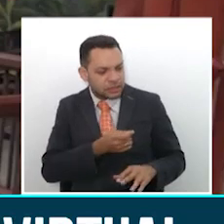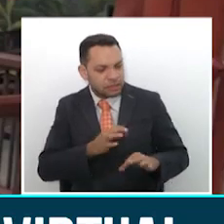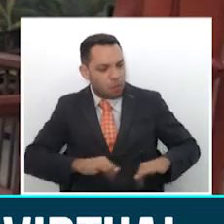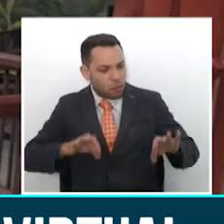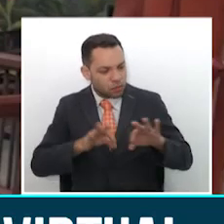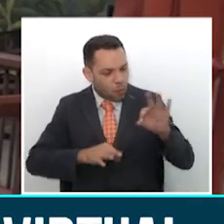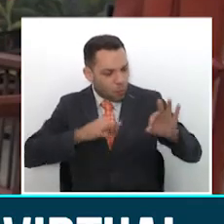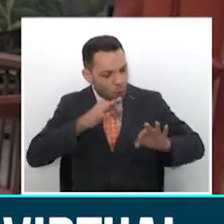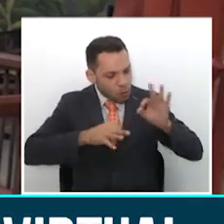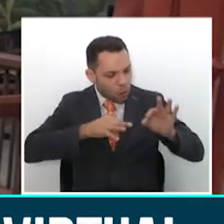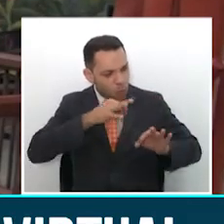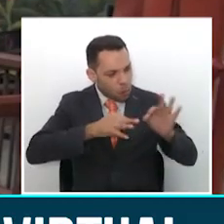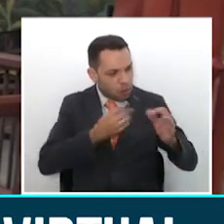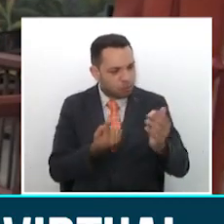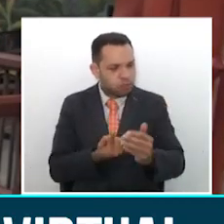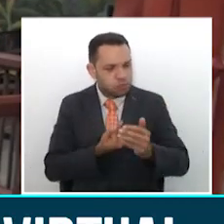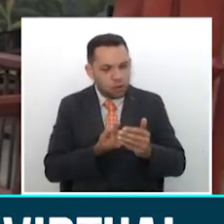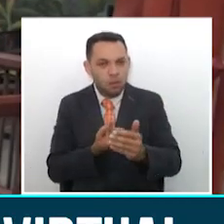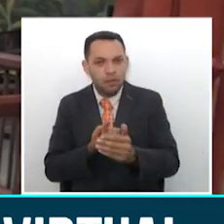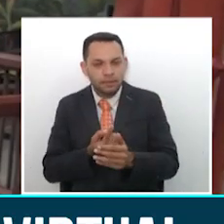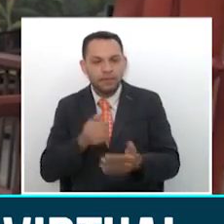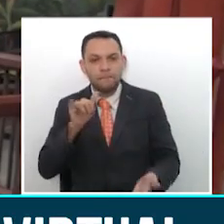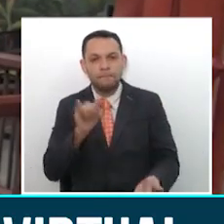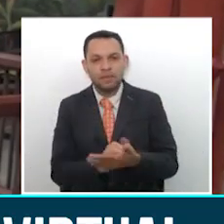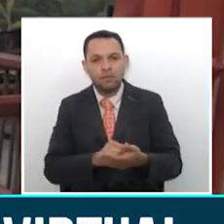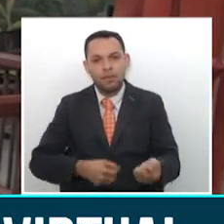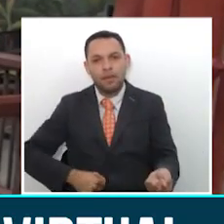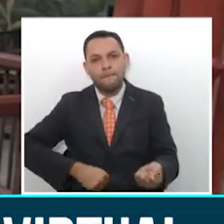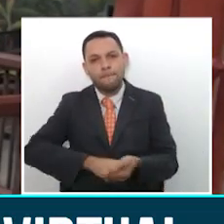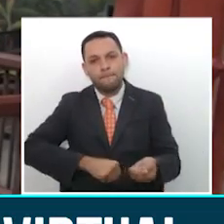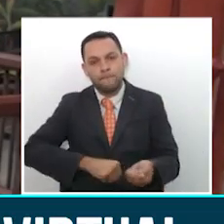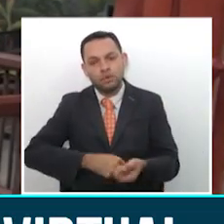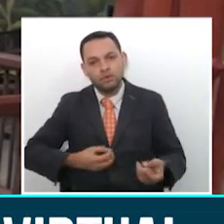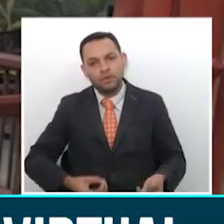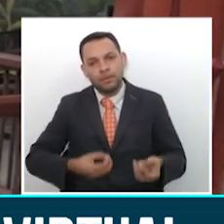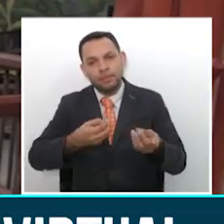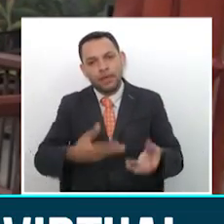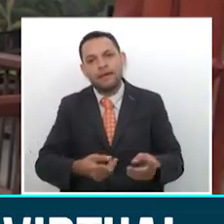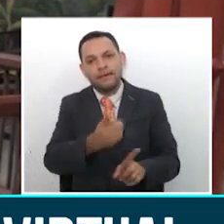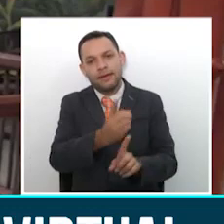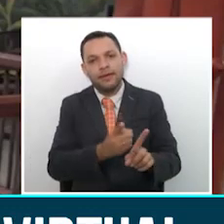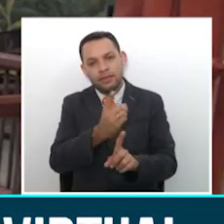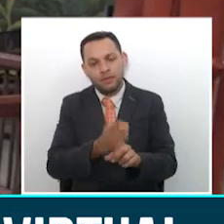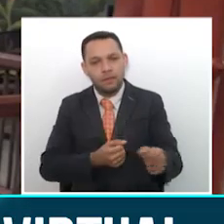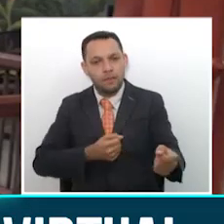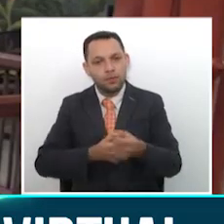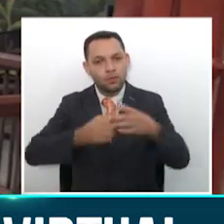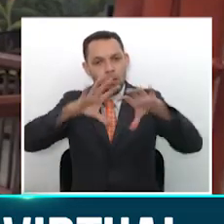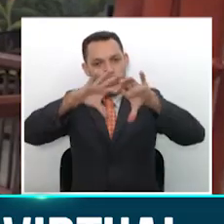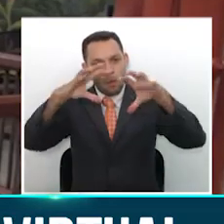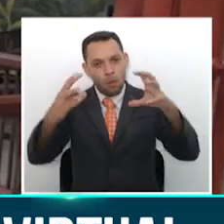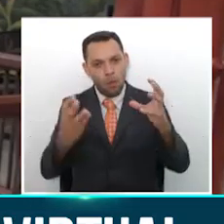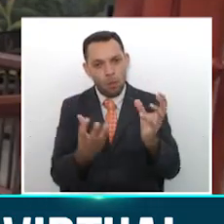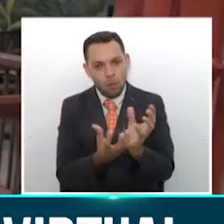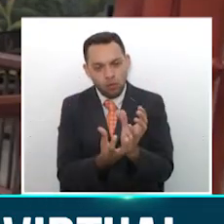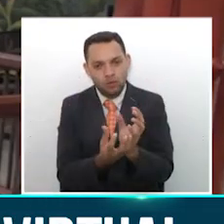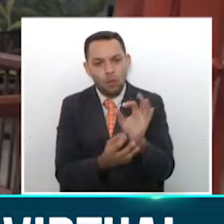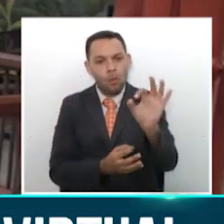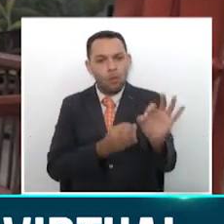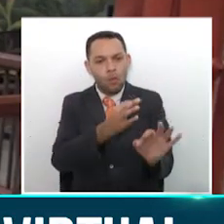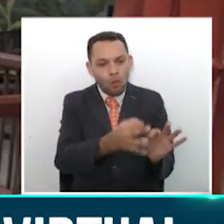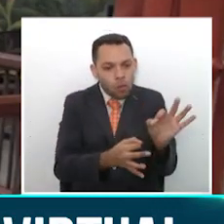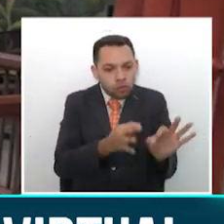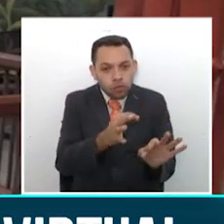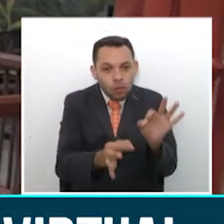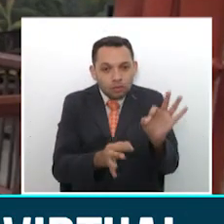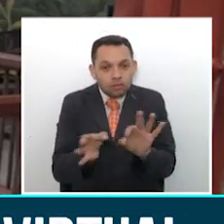y ese cuidado que tengan con los recursos naturales es el aporte que cada uno de ustedes le hace al planeta. La biodiversidad no es de